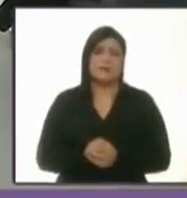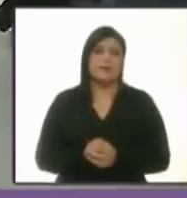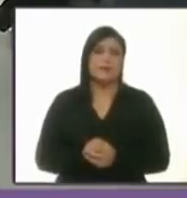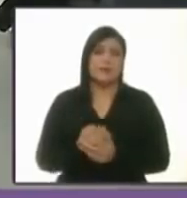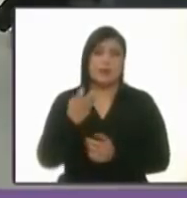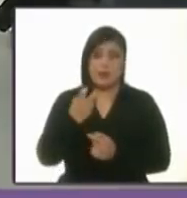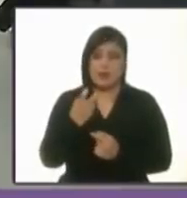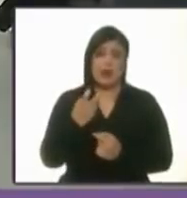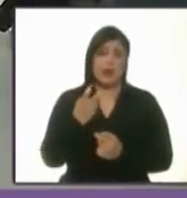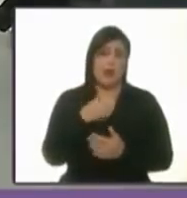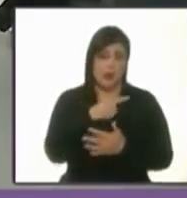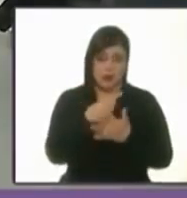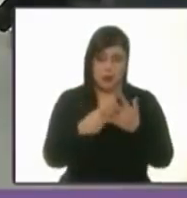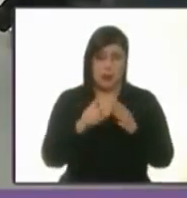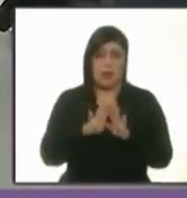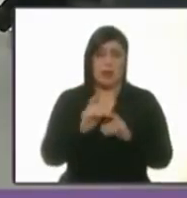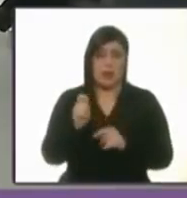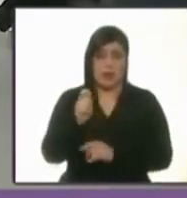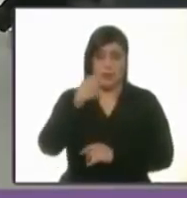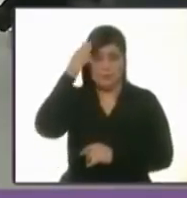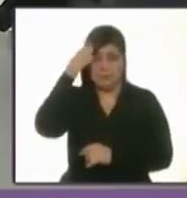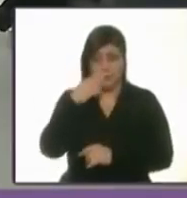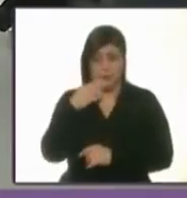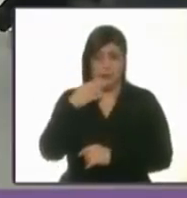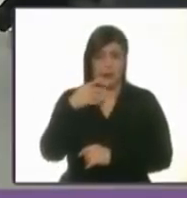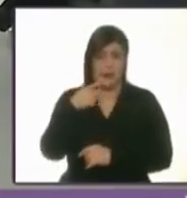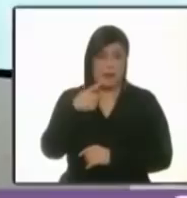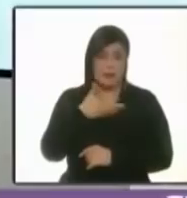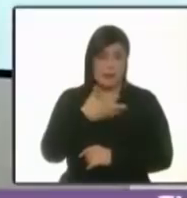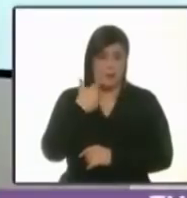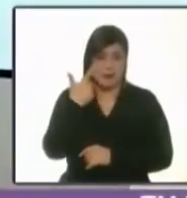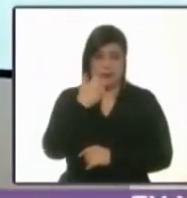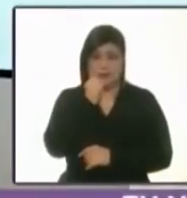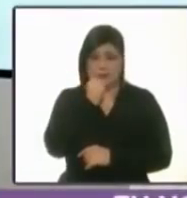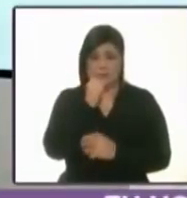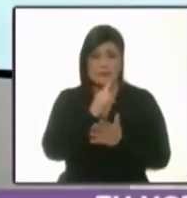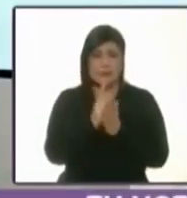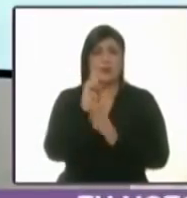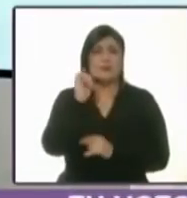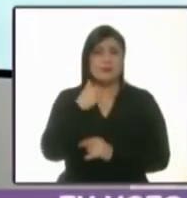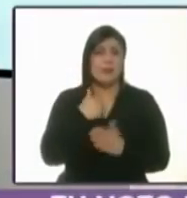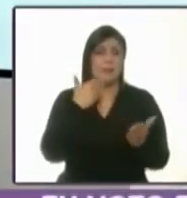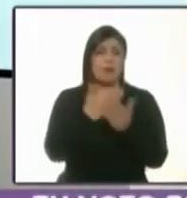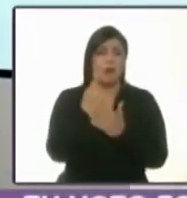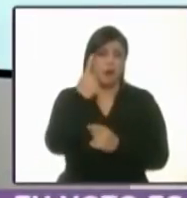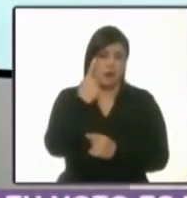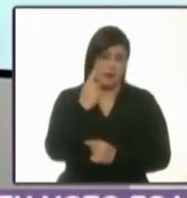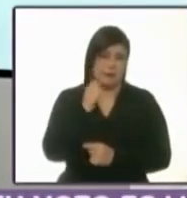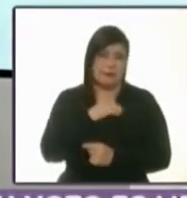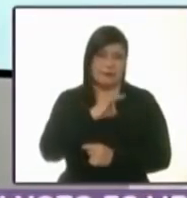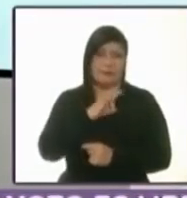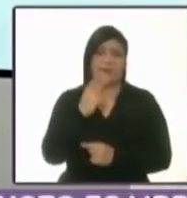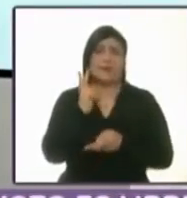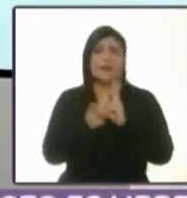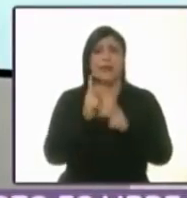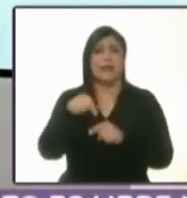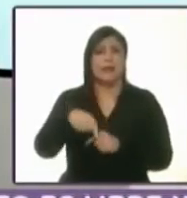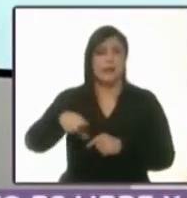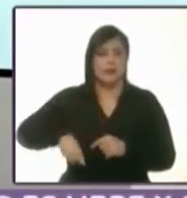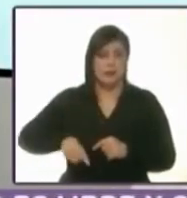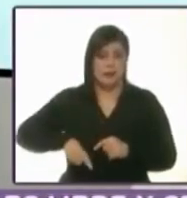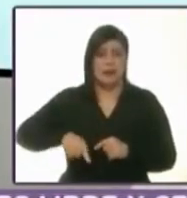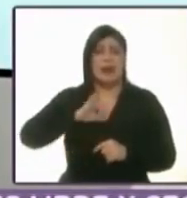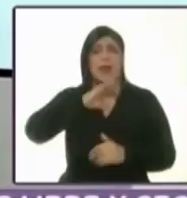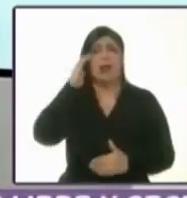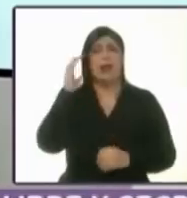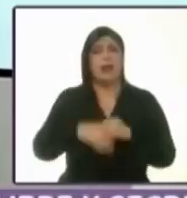Entonces con esto estamos Alejandra siete segundos. Sí me da tiempo. Adelante. Propuesta solamente hablar de que nuestro gobierno